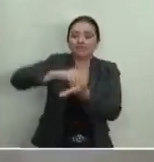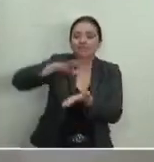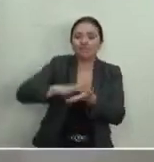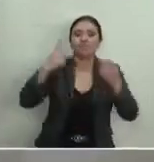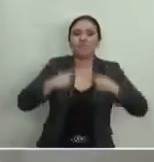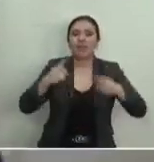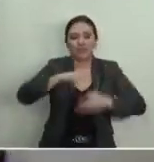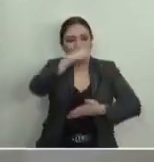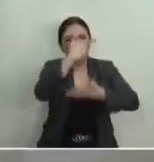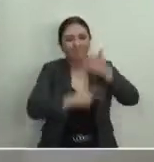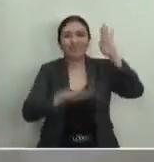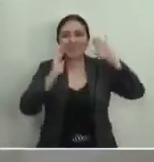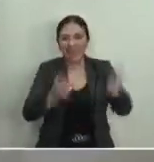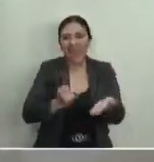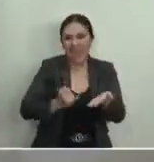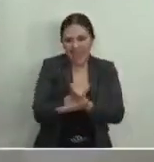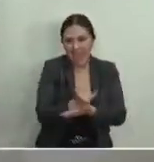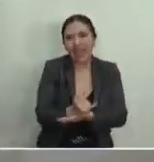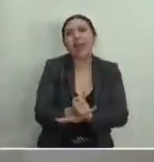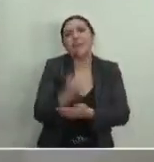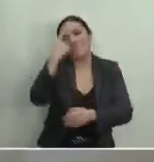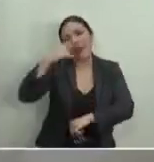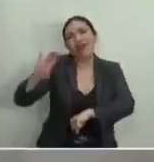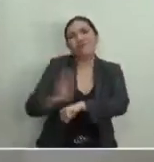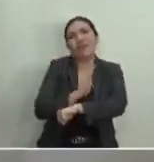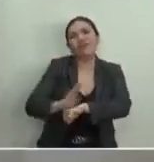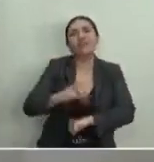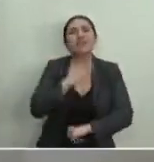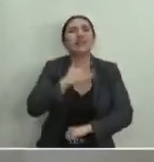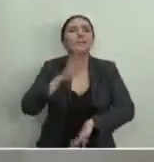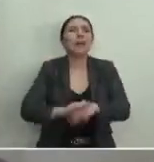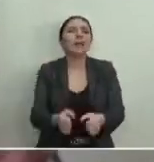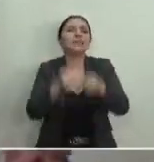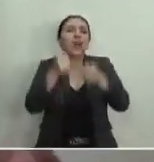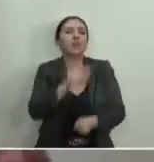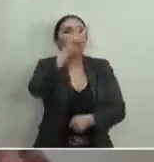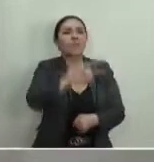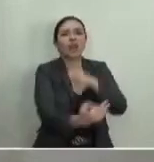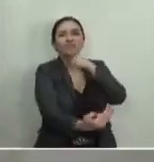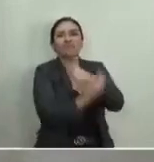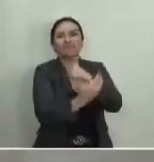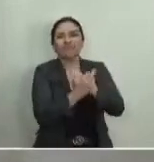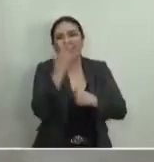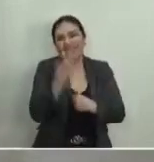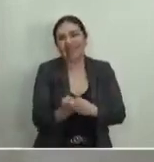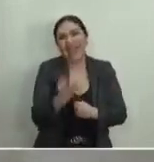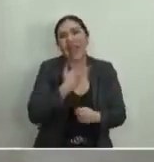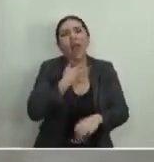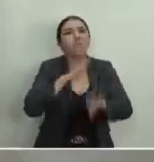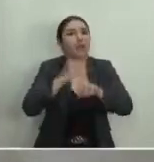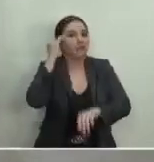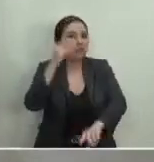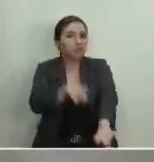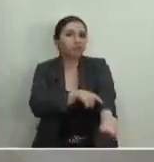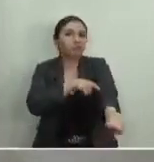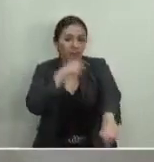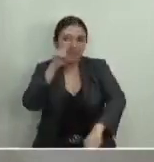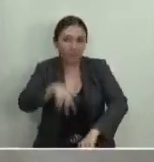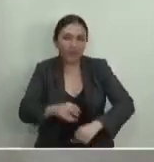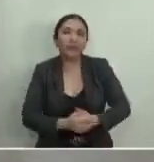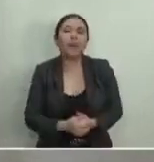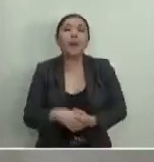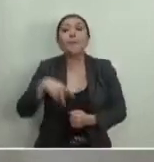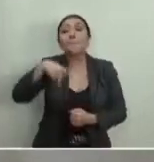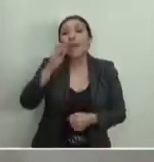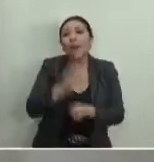persona y entonces eso también beneficia en términos de certeza ya porque esta cadena impugnativa ha sido bastante larga. Sin